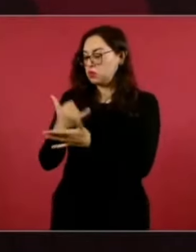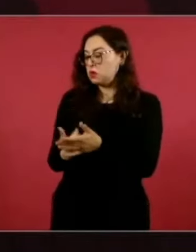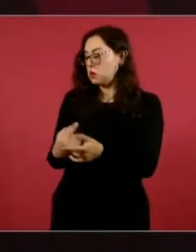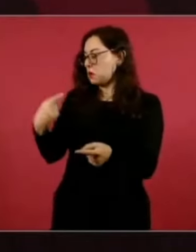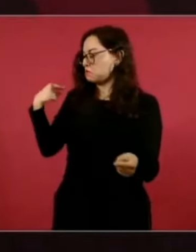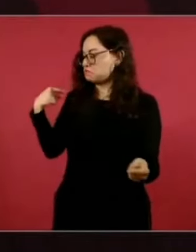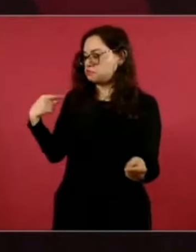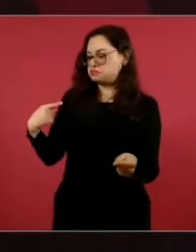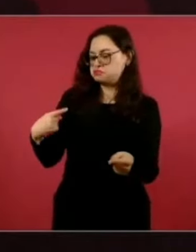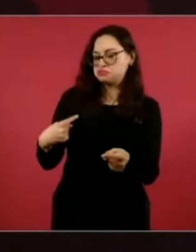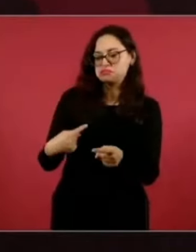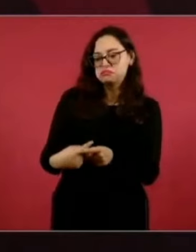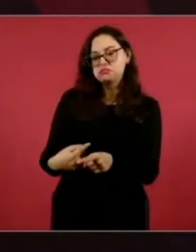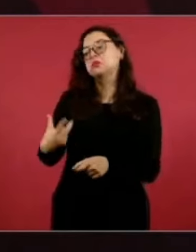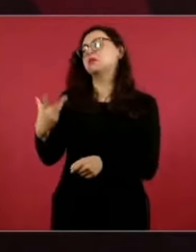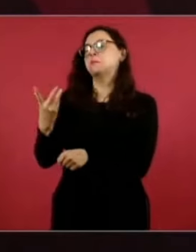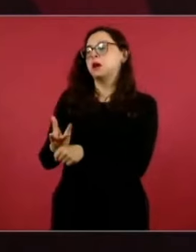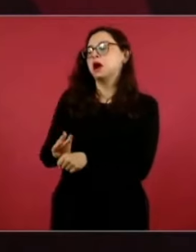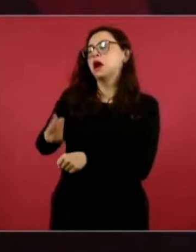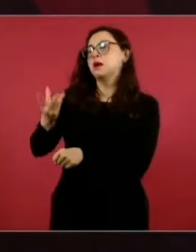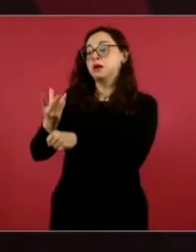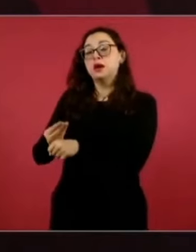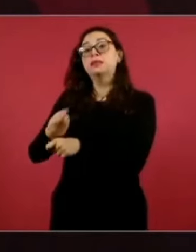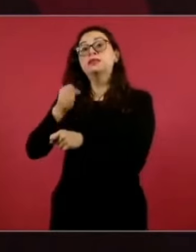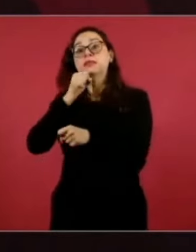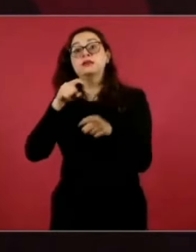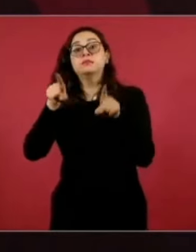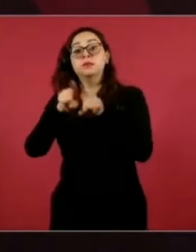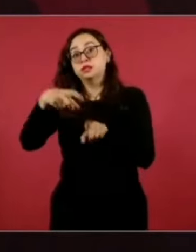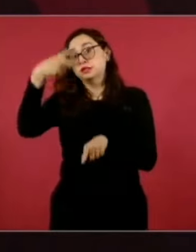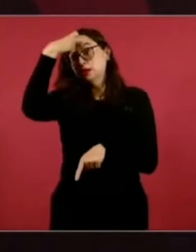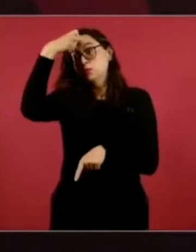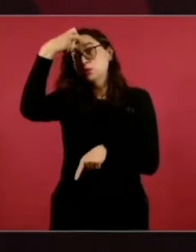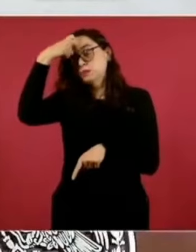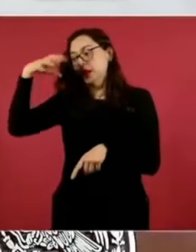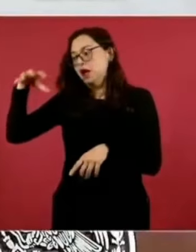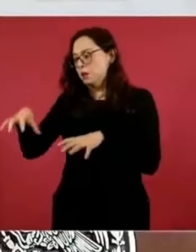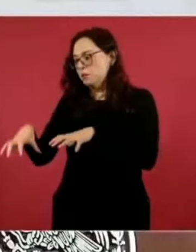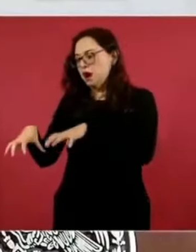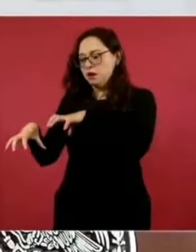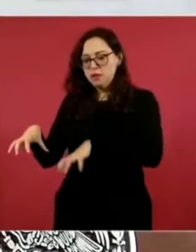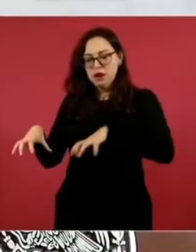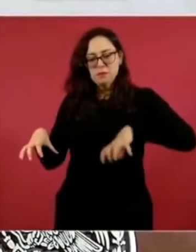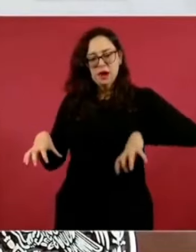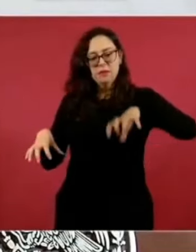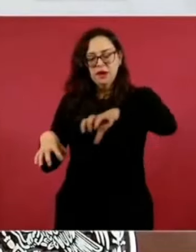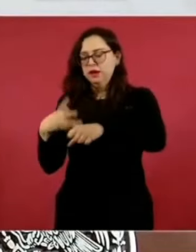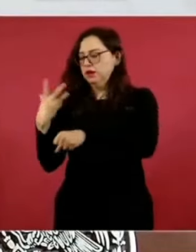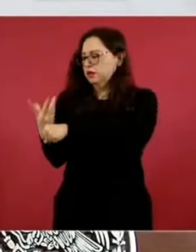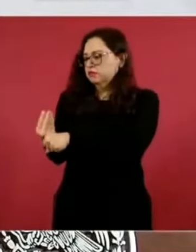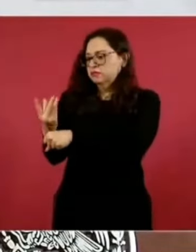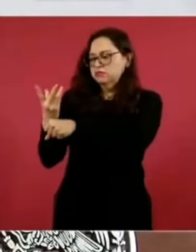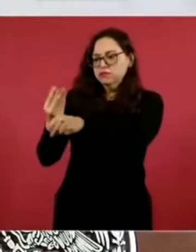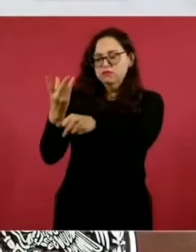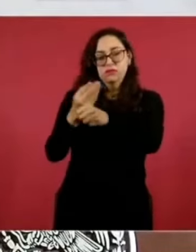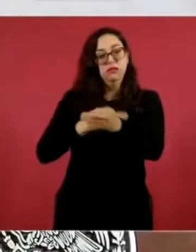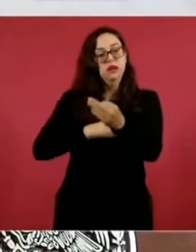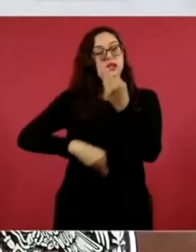y de todo Chapultepec. Ahora van ustedes a